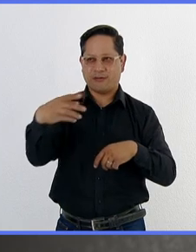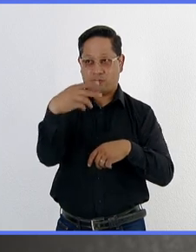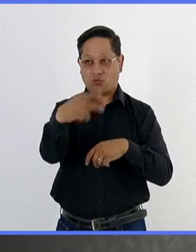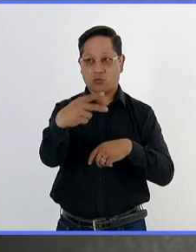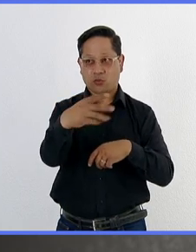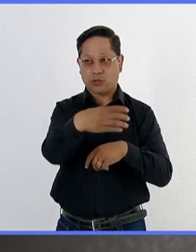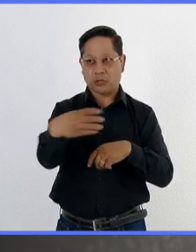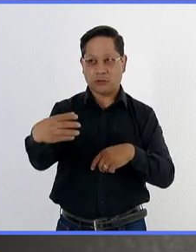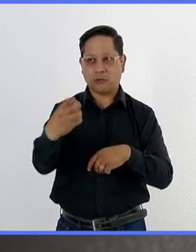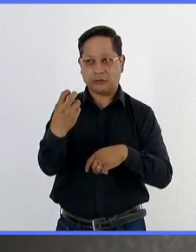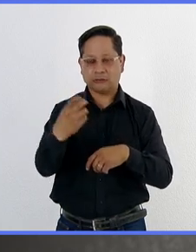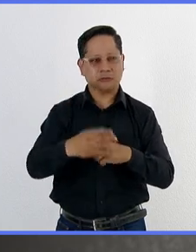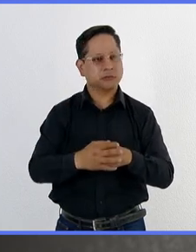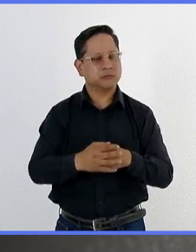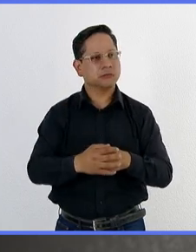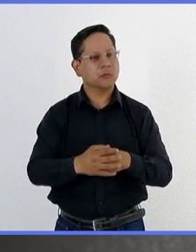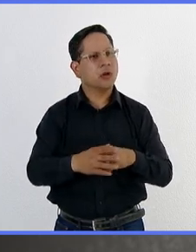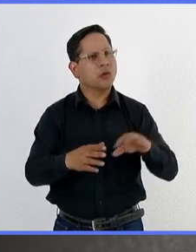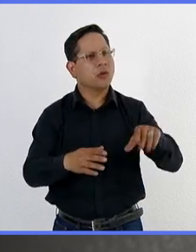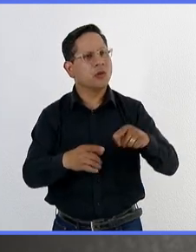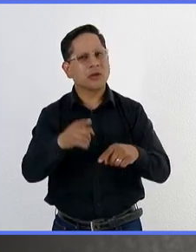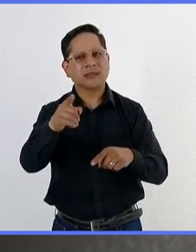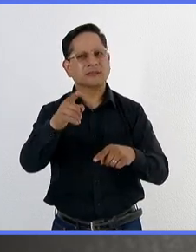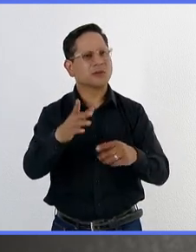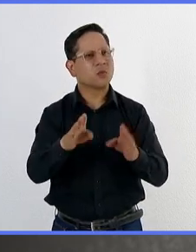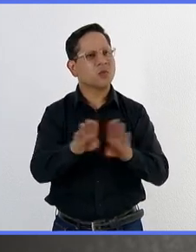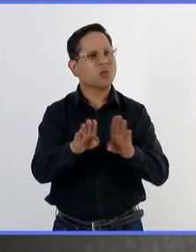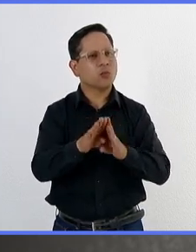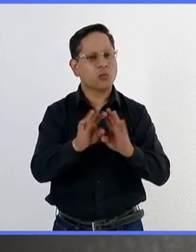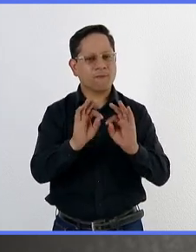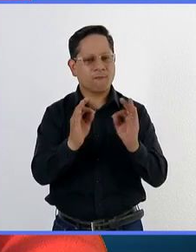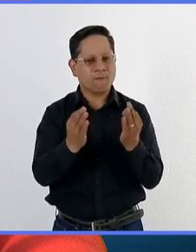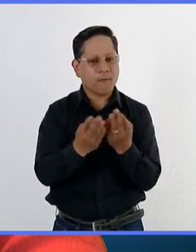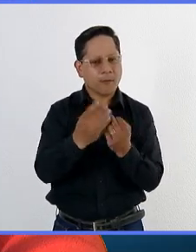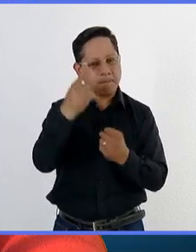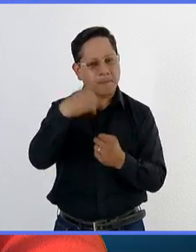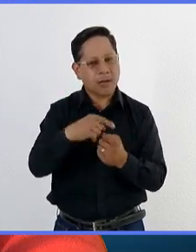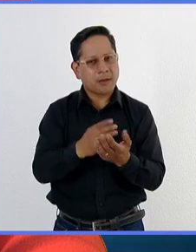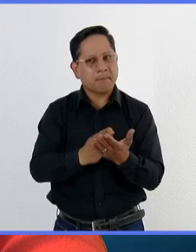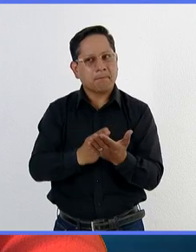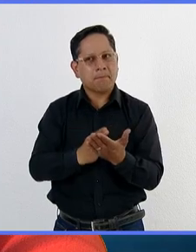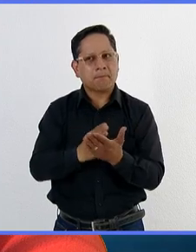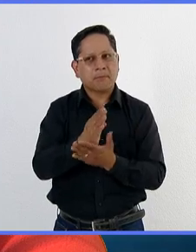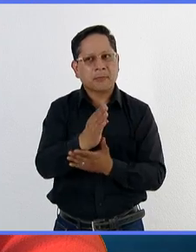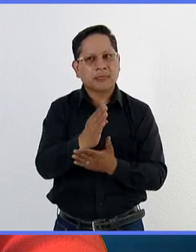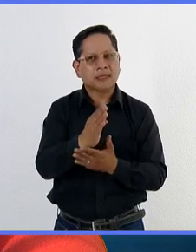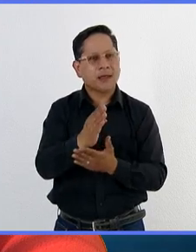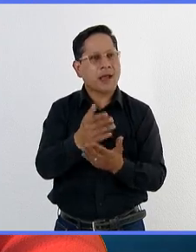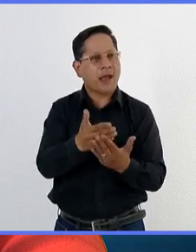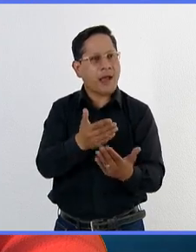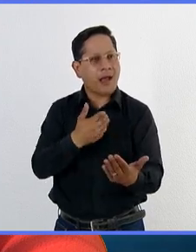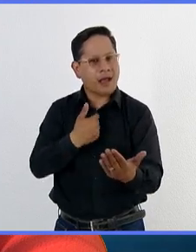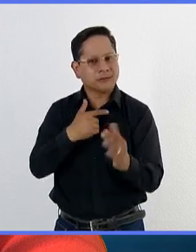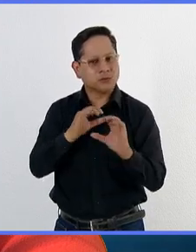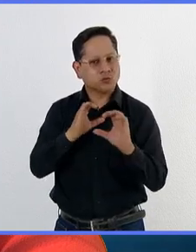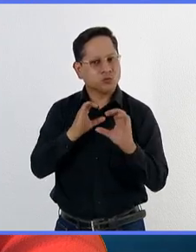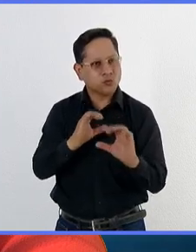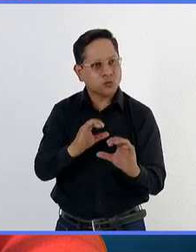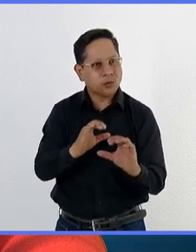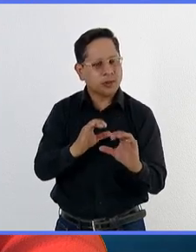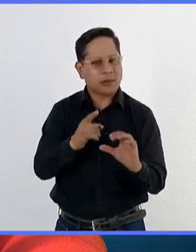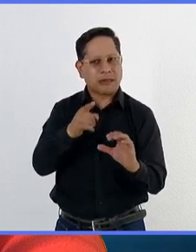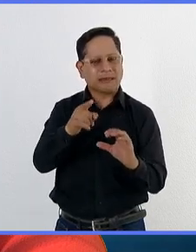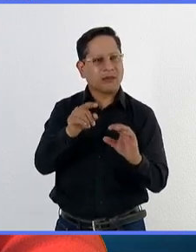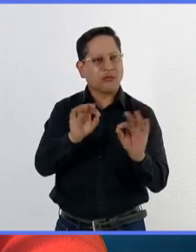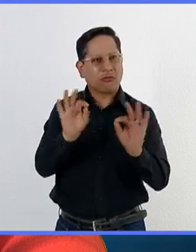plagas. Para terminar eso, te quería preguntar, ¿cuáles son estas principales alternativas que permiten tener una prevención de presencia de